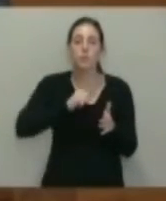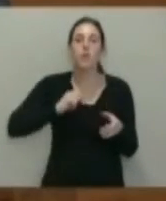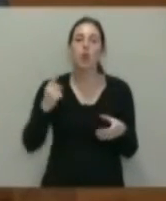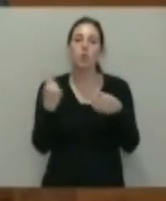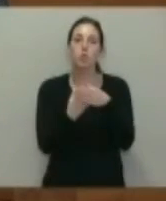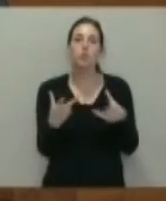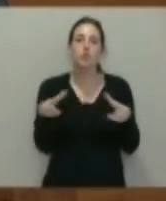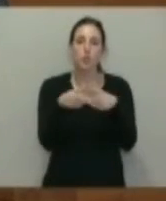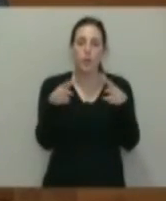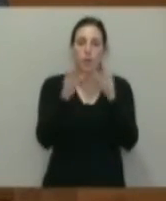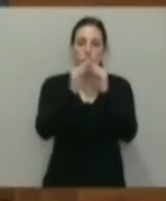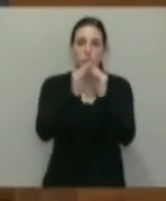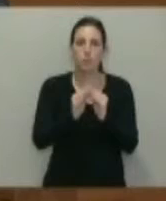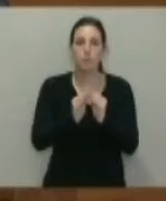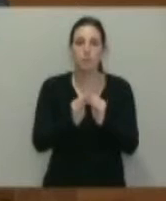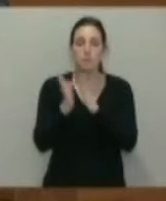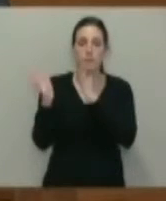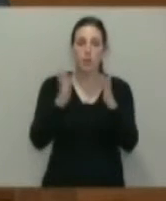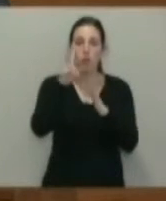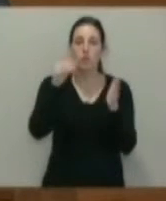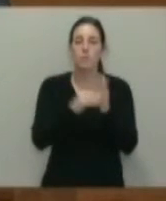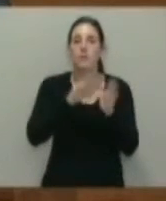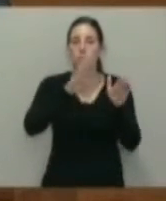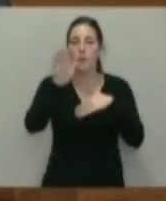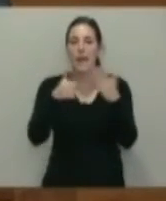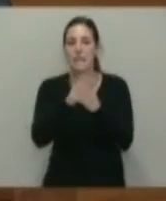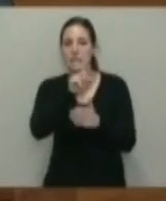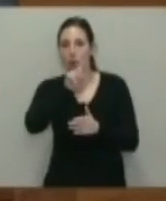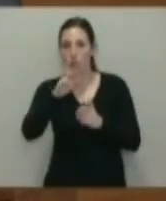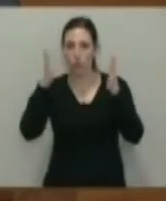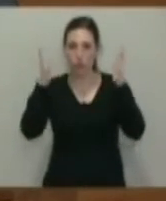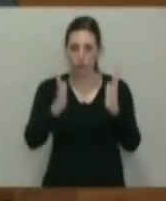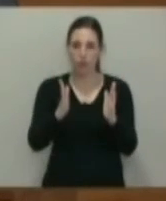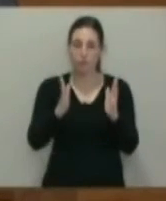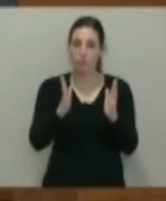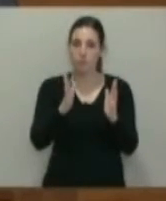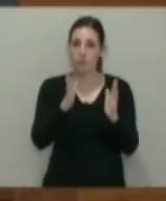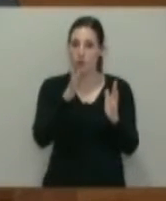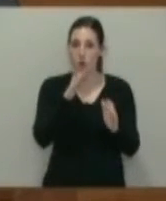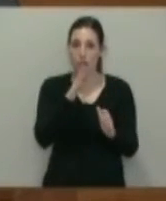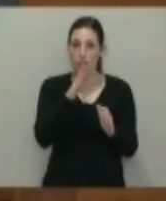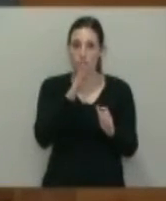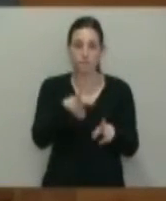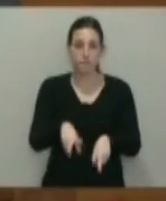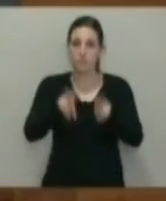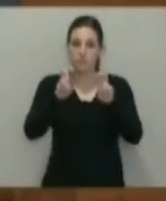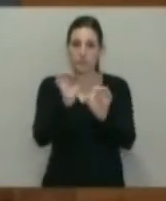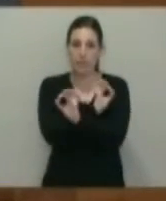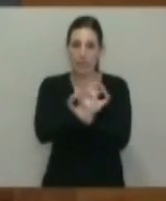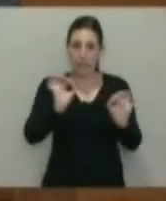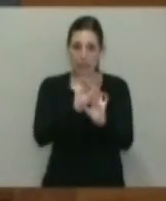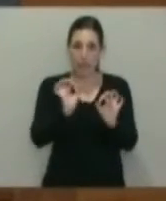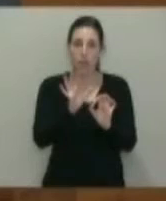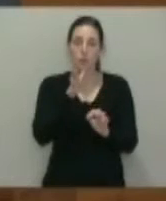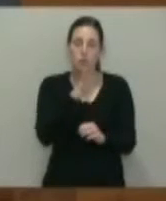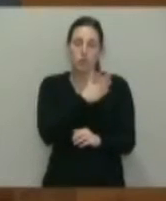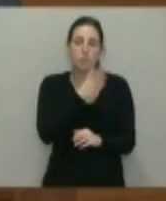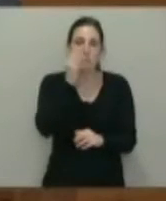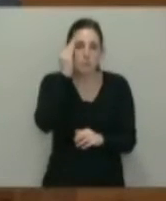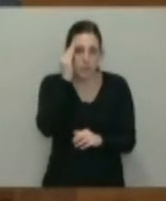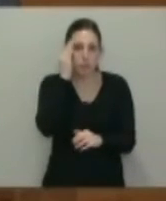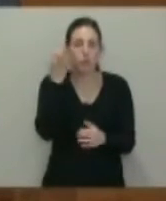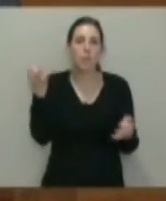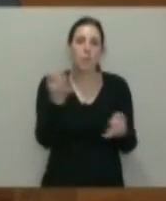social, que se elaboró por el periodo 2009-2011, no se ha actualizado tras su finalización y, por lo tanto, creemos que lo que procedía